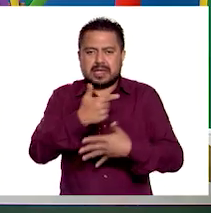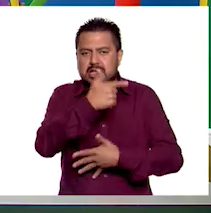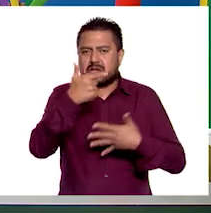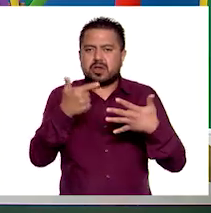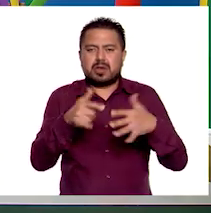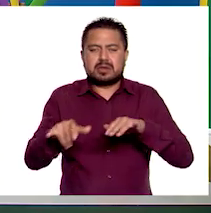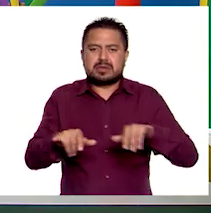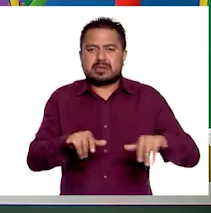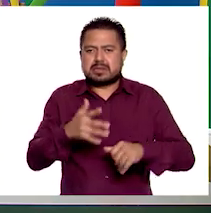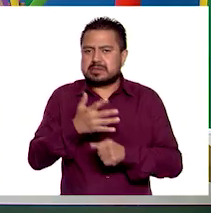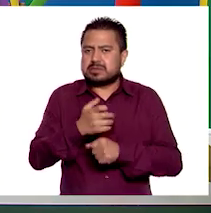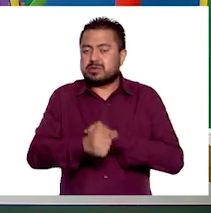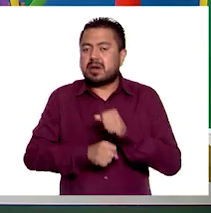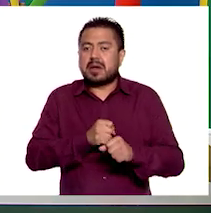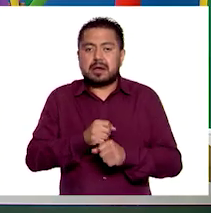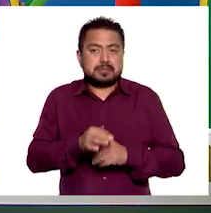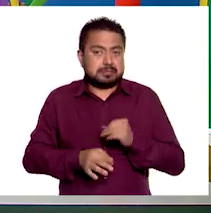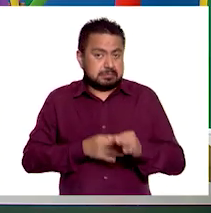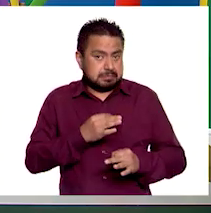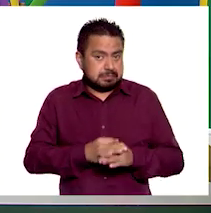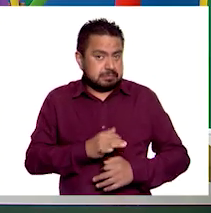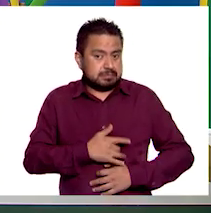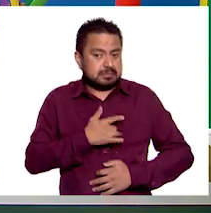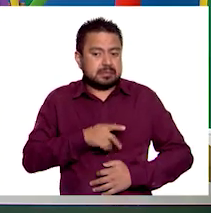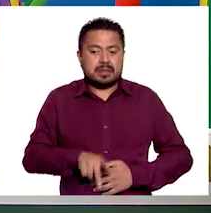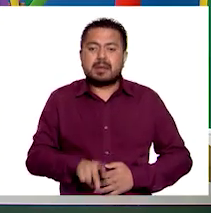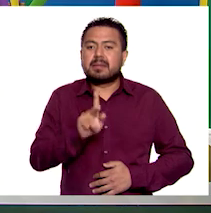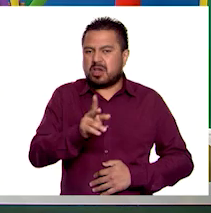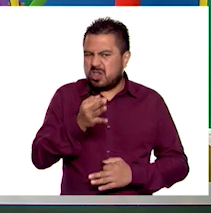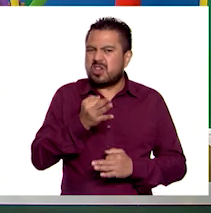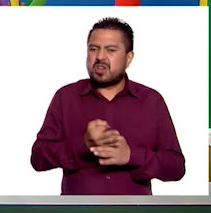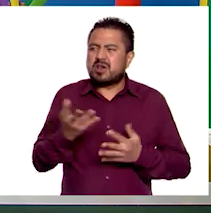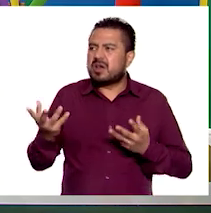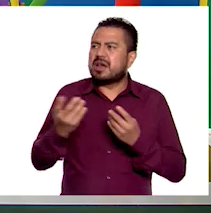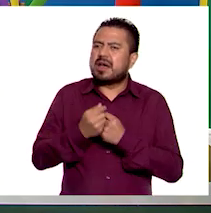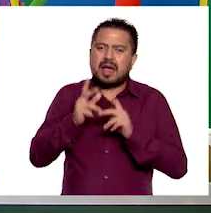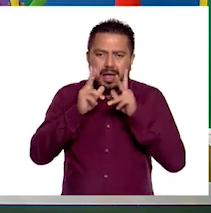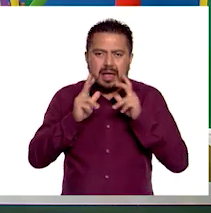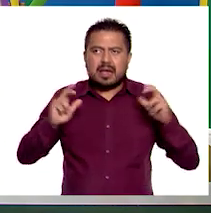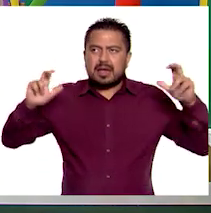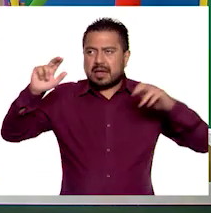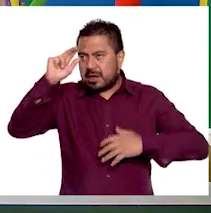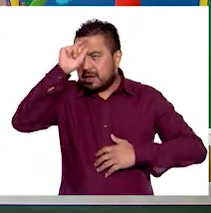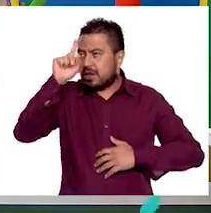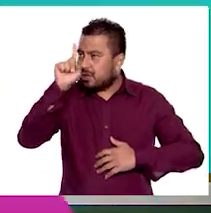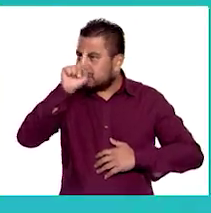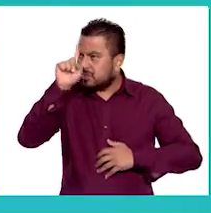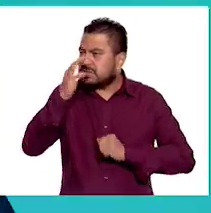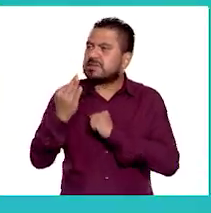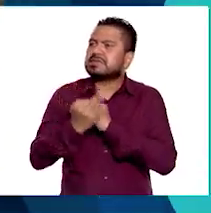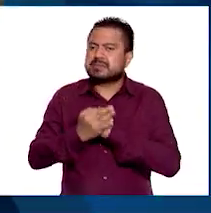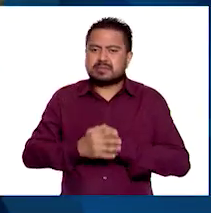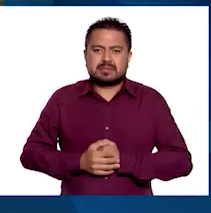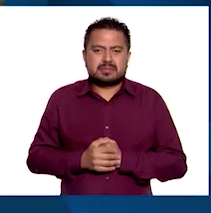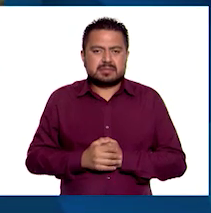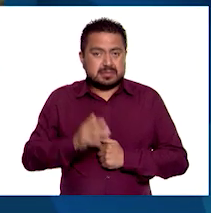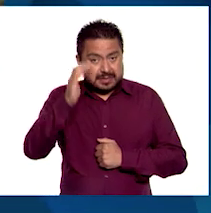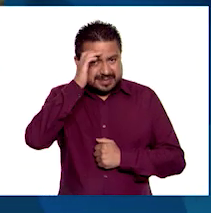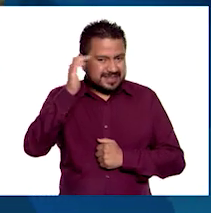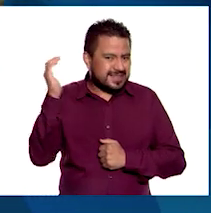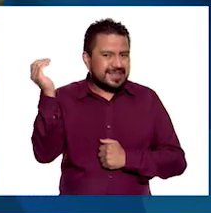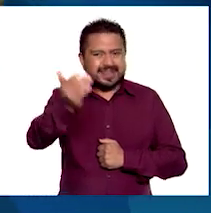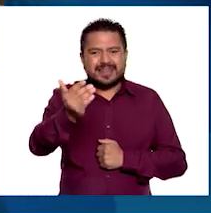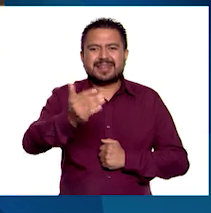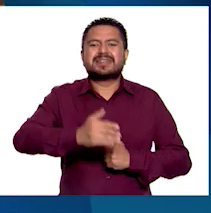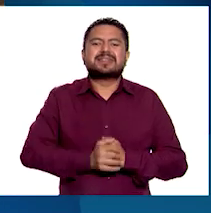de quinto grado. ¿Están listos? Pero antes vamos con AjoListo para que nos dé un consejo. ¡Hola!